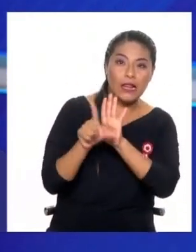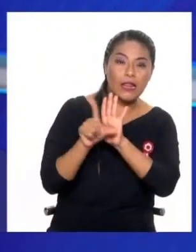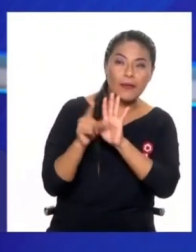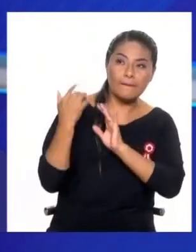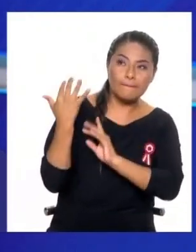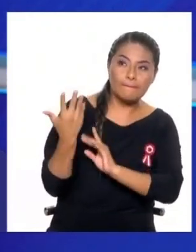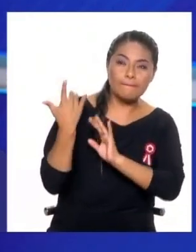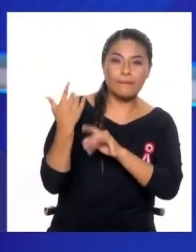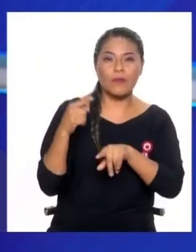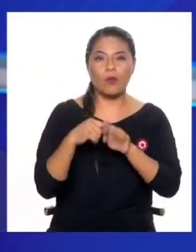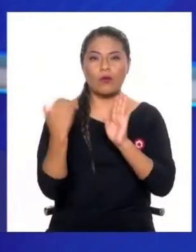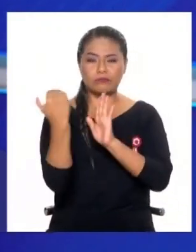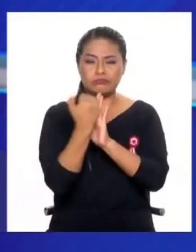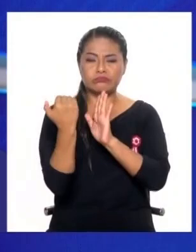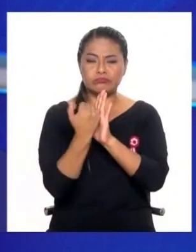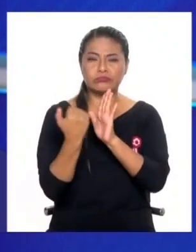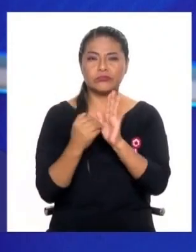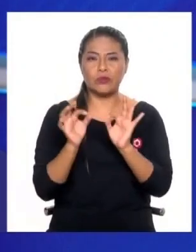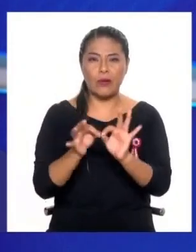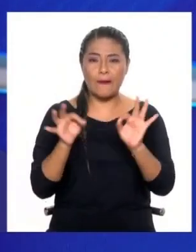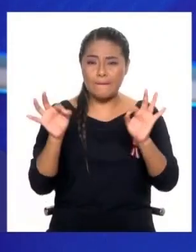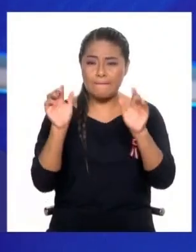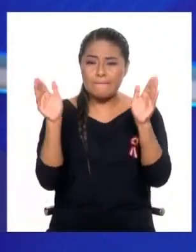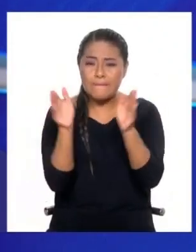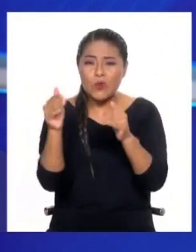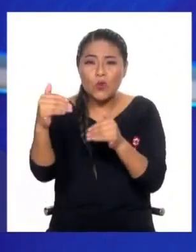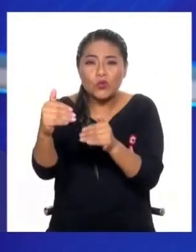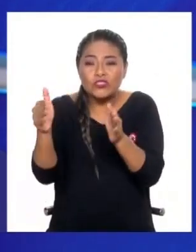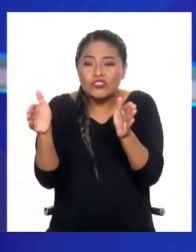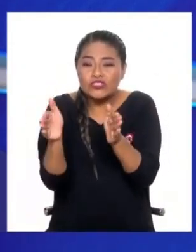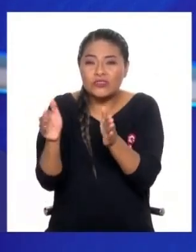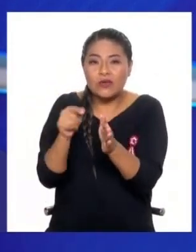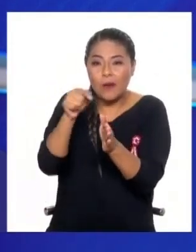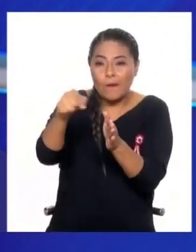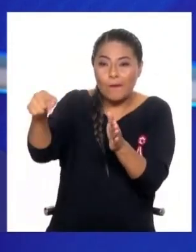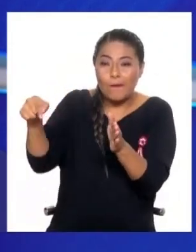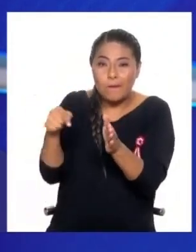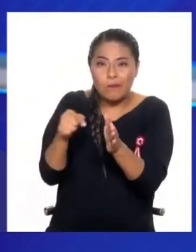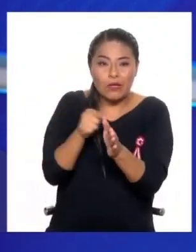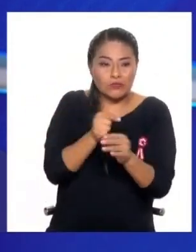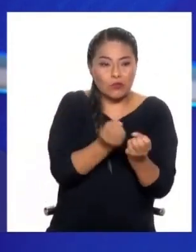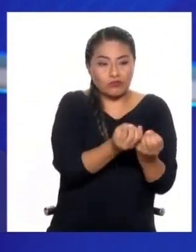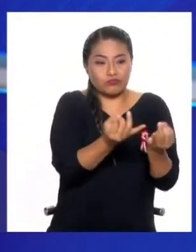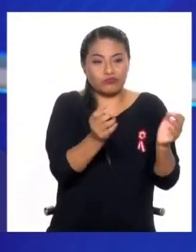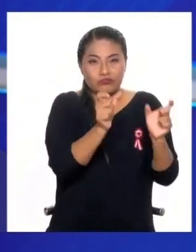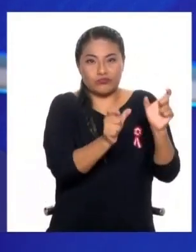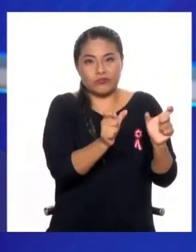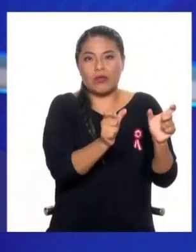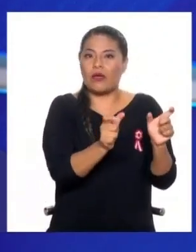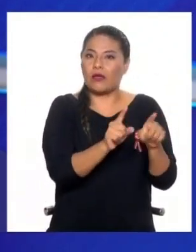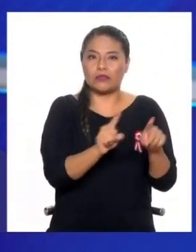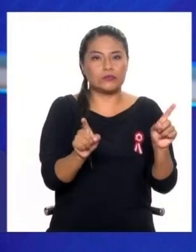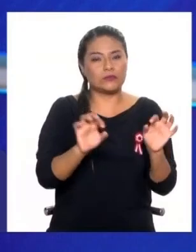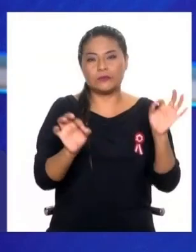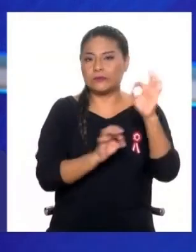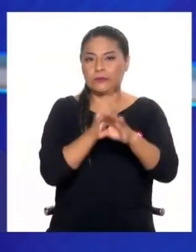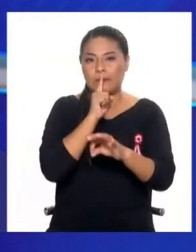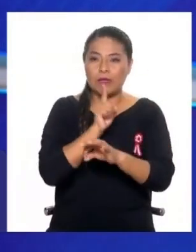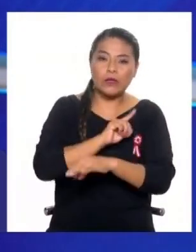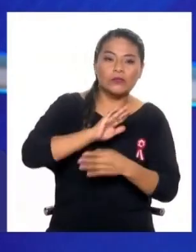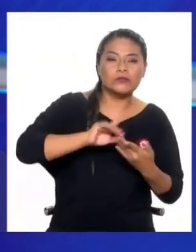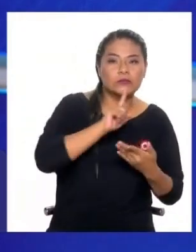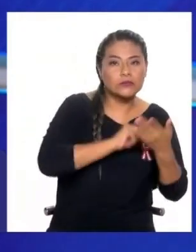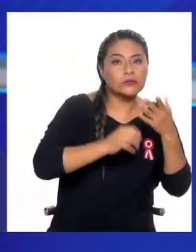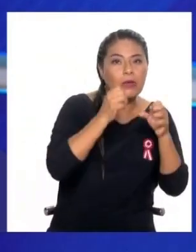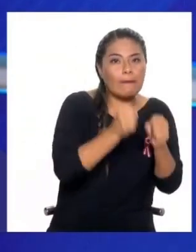subsidios muy localizados y obviamente limitados por la capacidad y la demanda, terminan yendo a los mercados informales, que es el